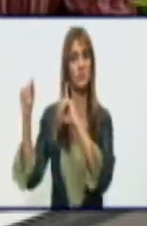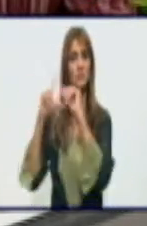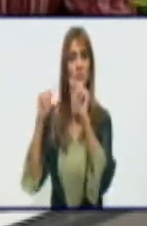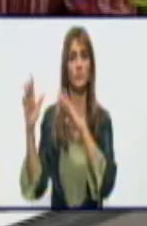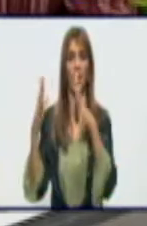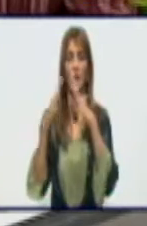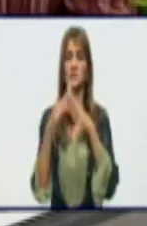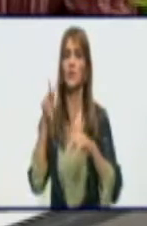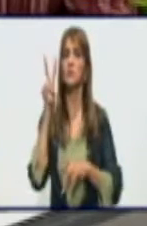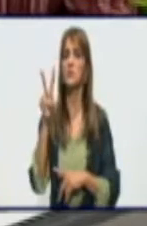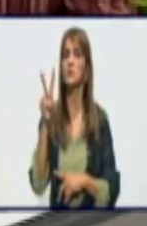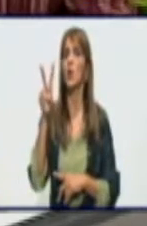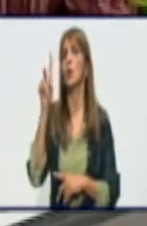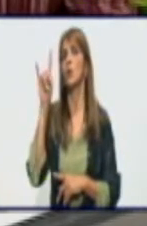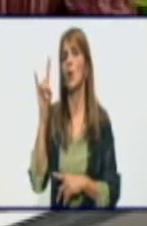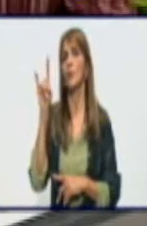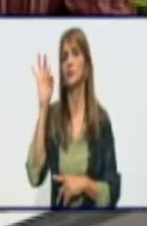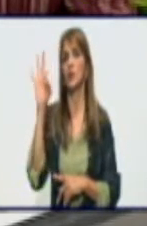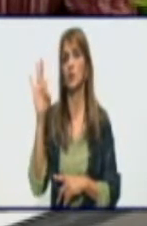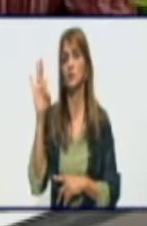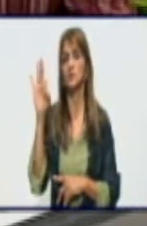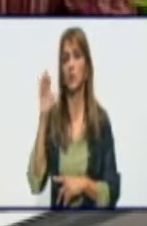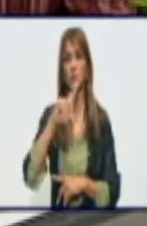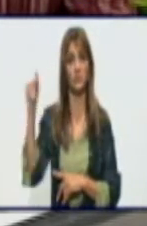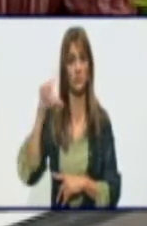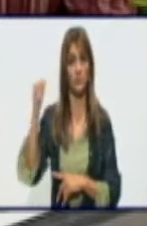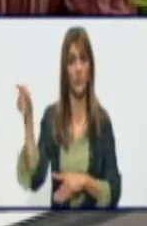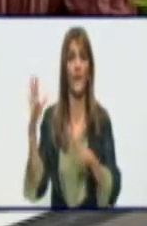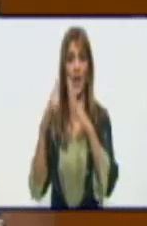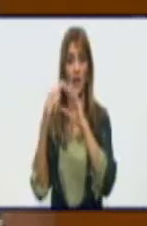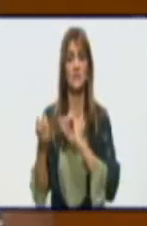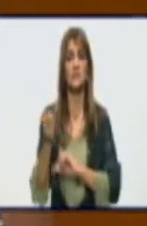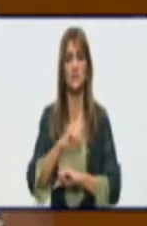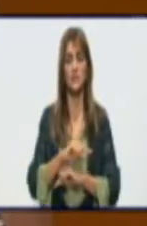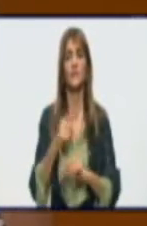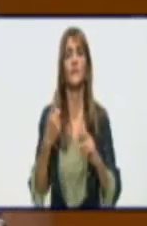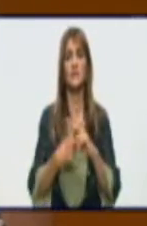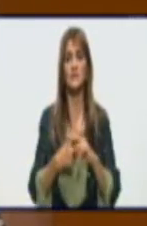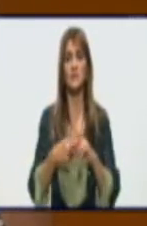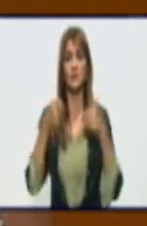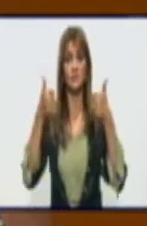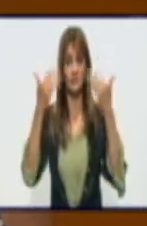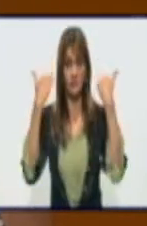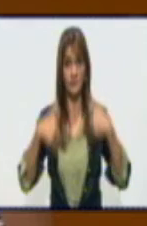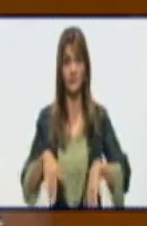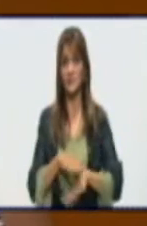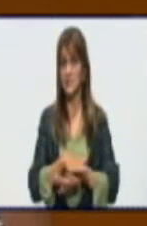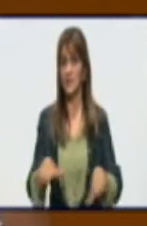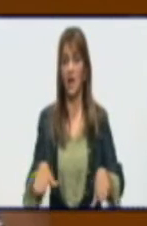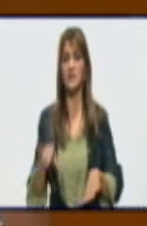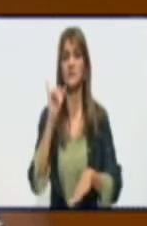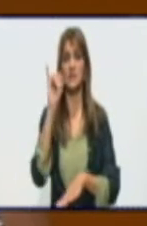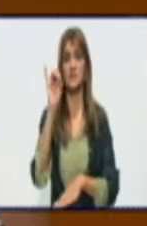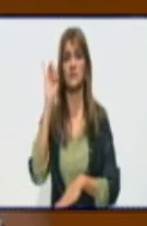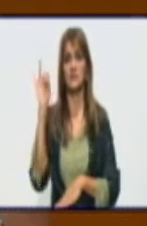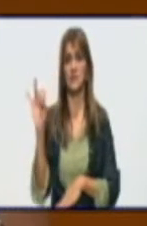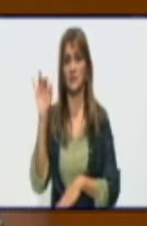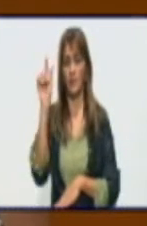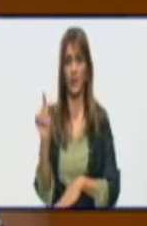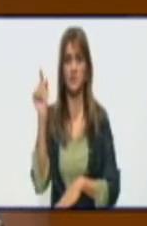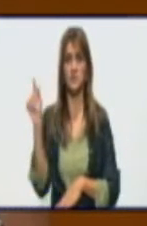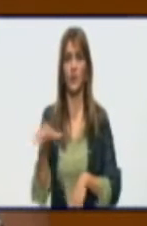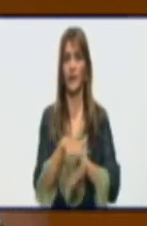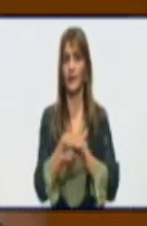298 altas en el día de ayer y se recuperaron 67 pacientes que tenían COVID y que en estos momentos ya están